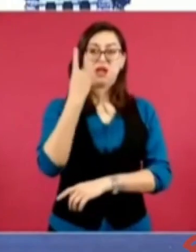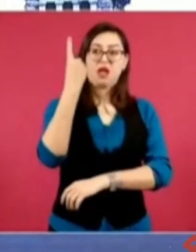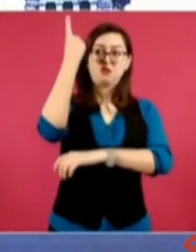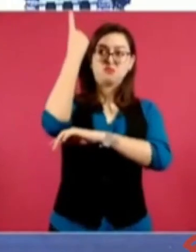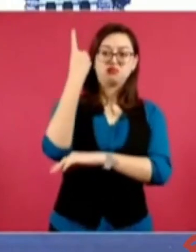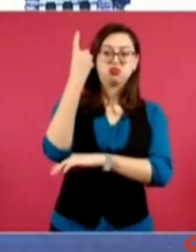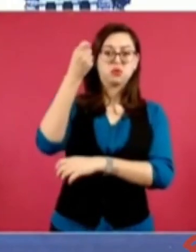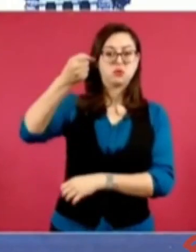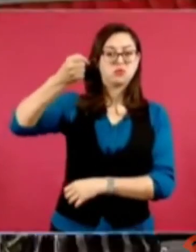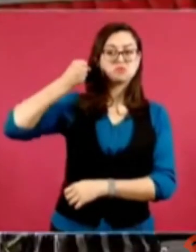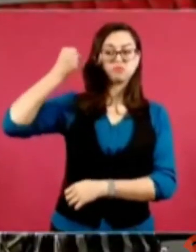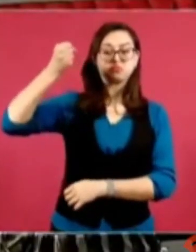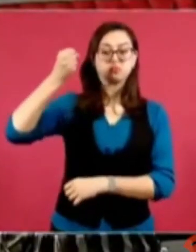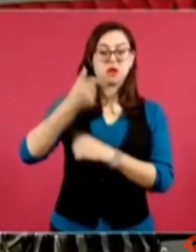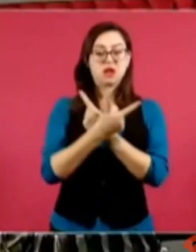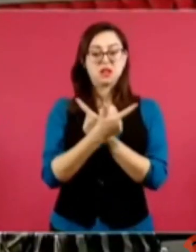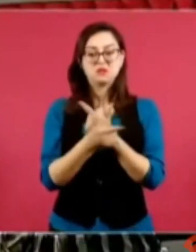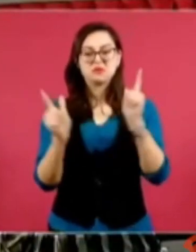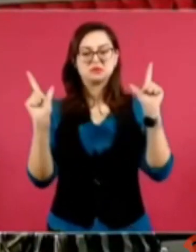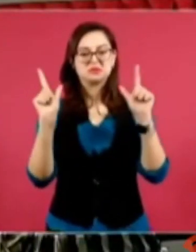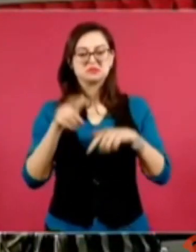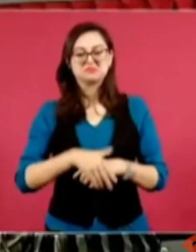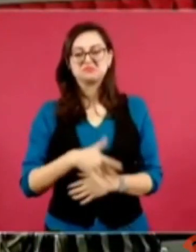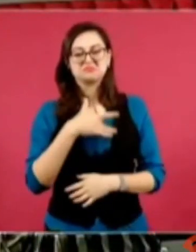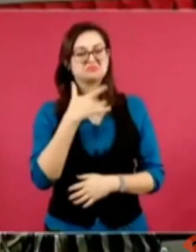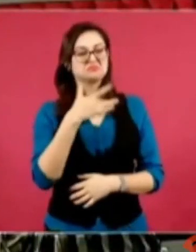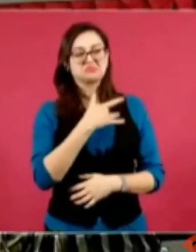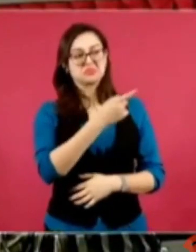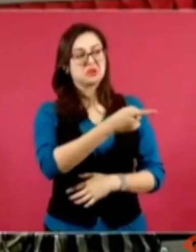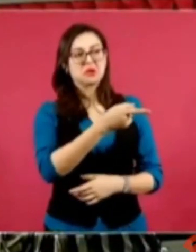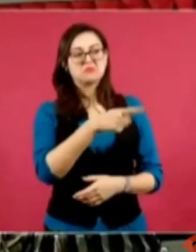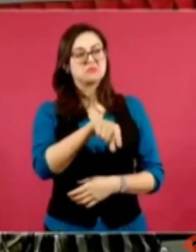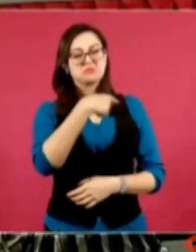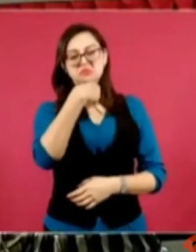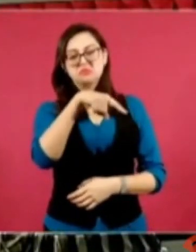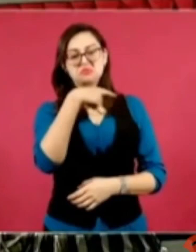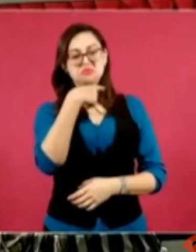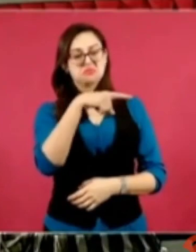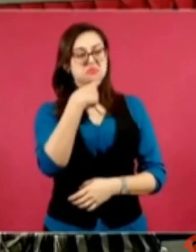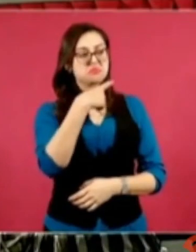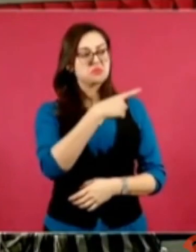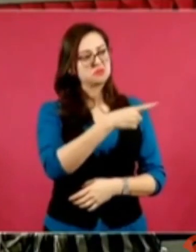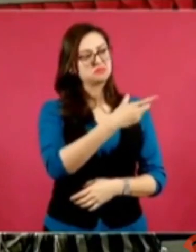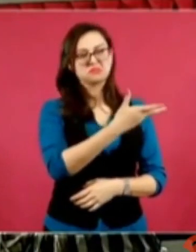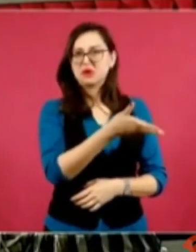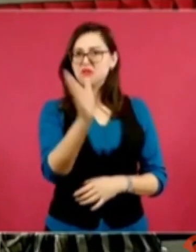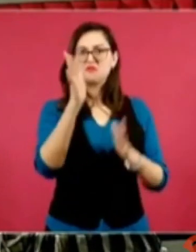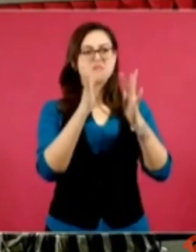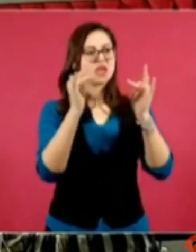al principio pensé que la regresaran a Francia pero mejor que nos las manden acá